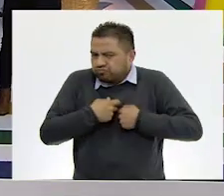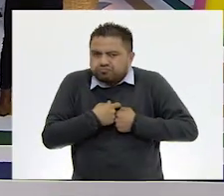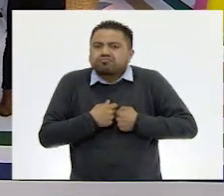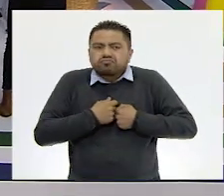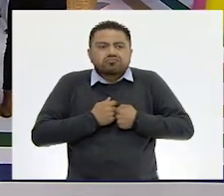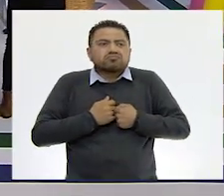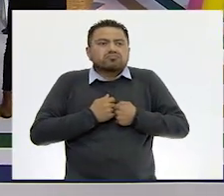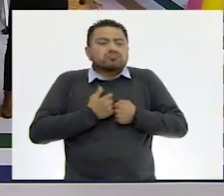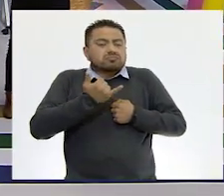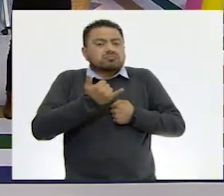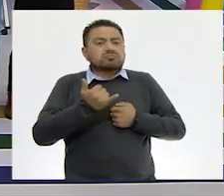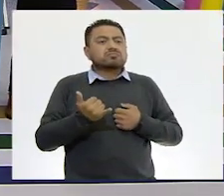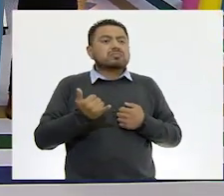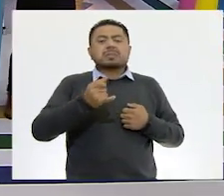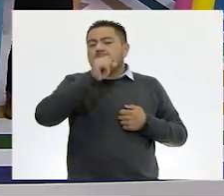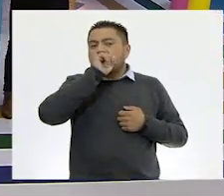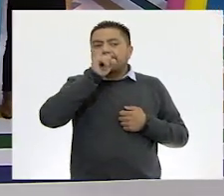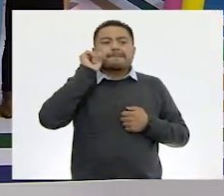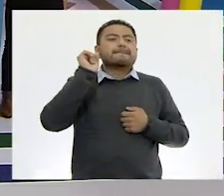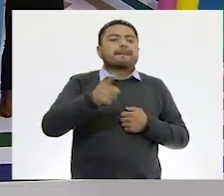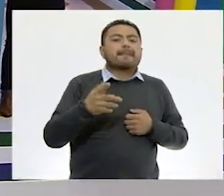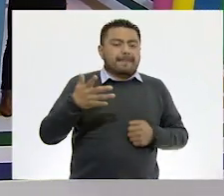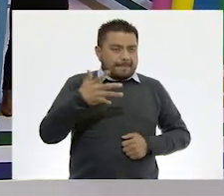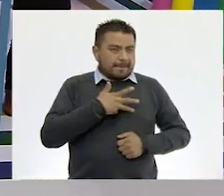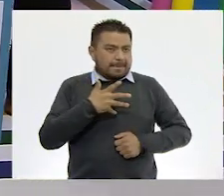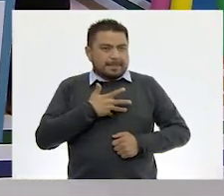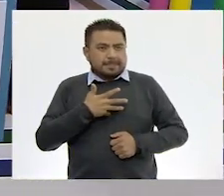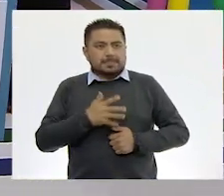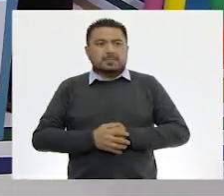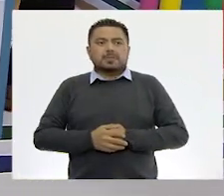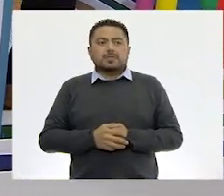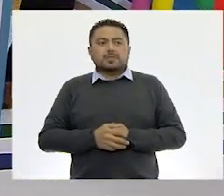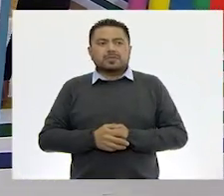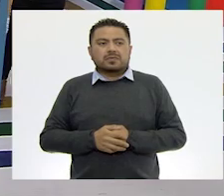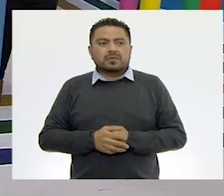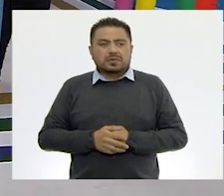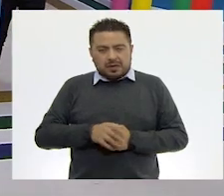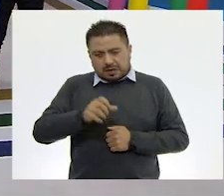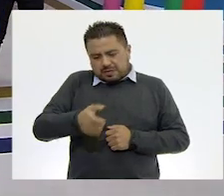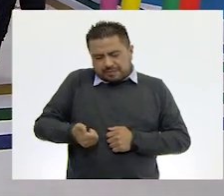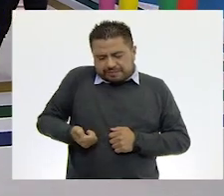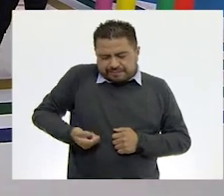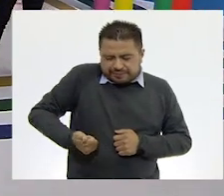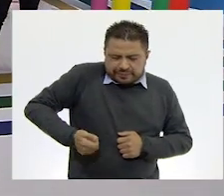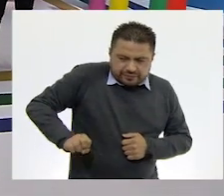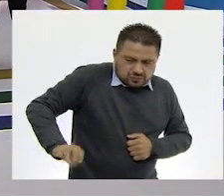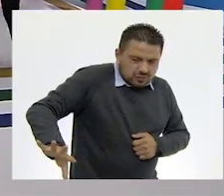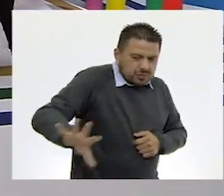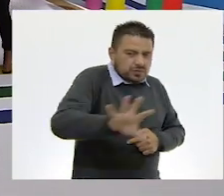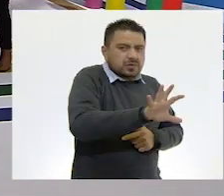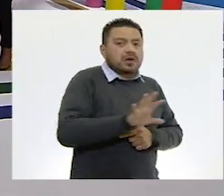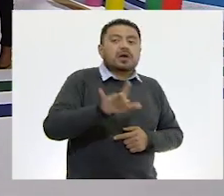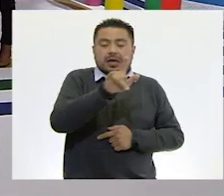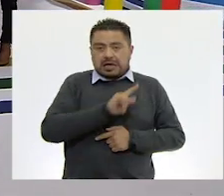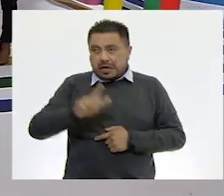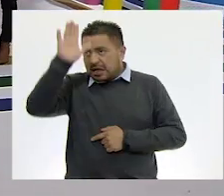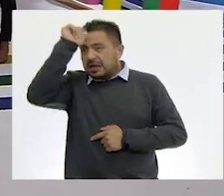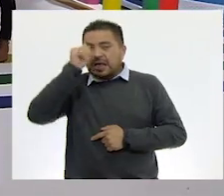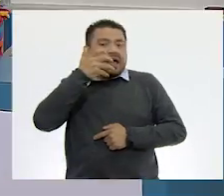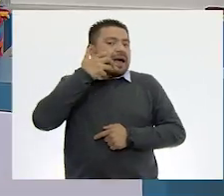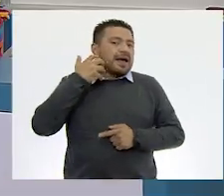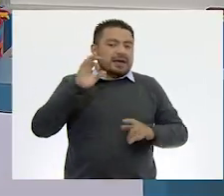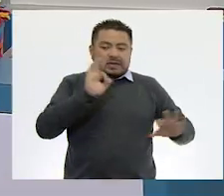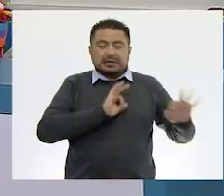Ton! Y también tenemos una linterna. Pues recuerden que nuestro